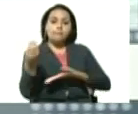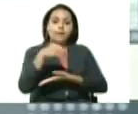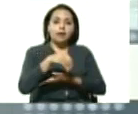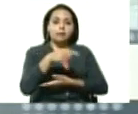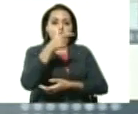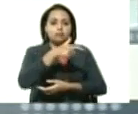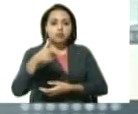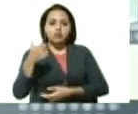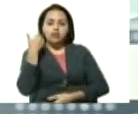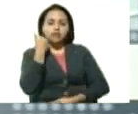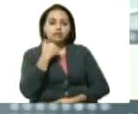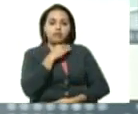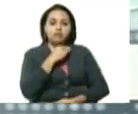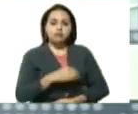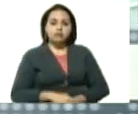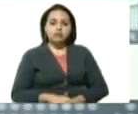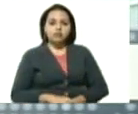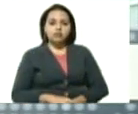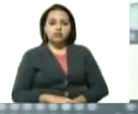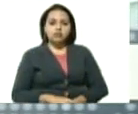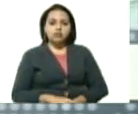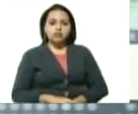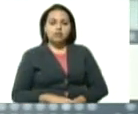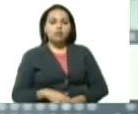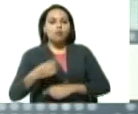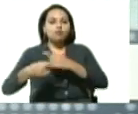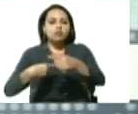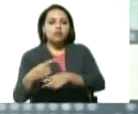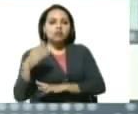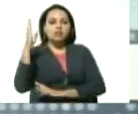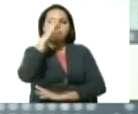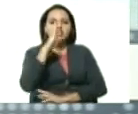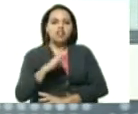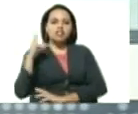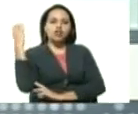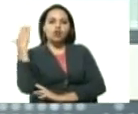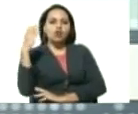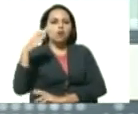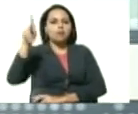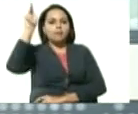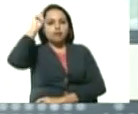del foco Colombia del foco Brasil del foco Ecuador Perú Chile